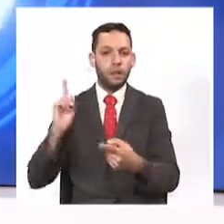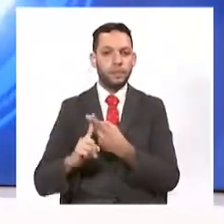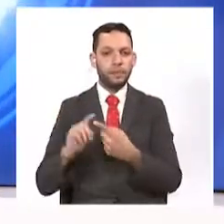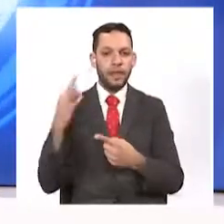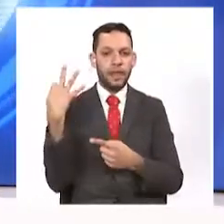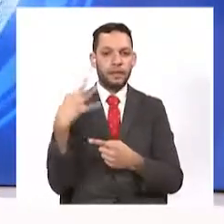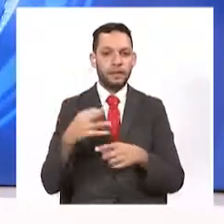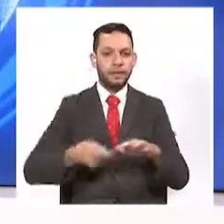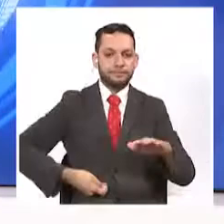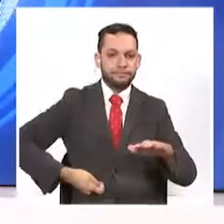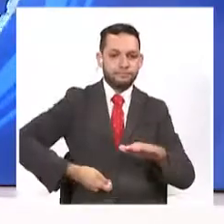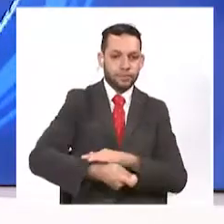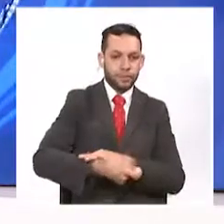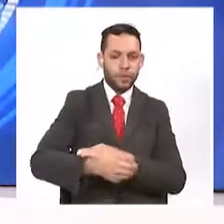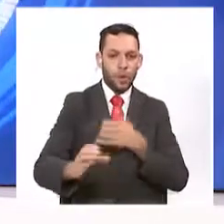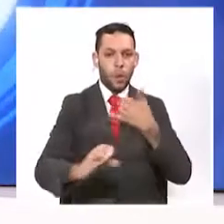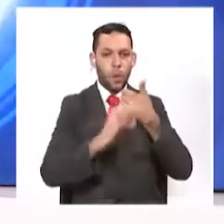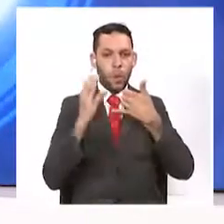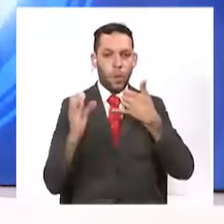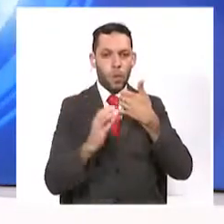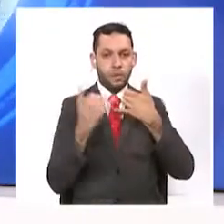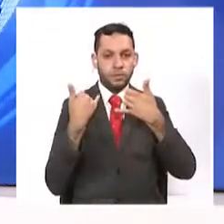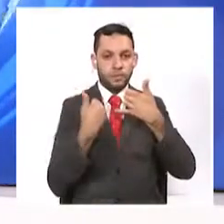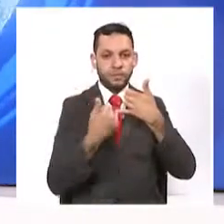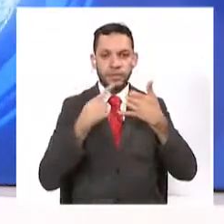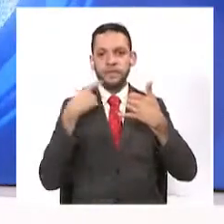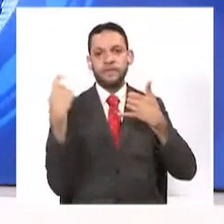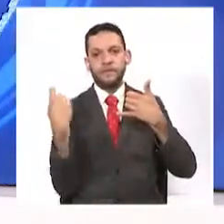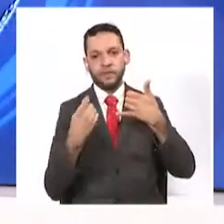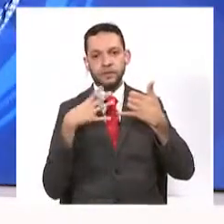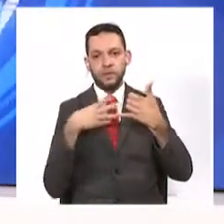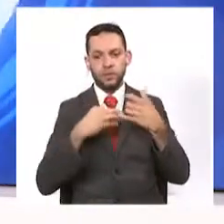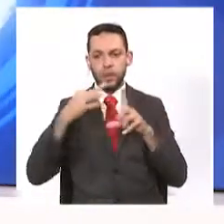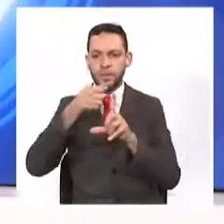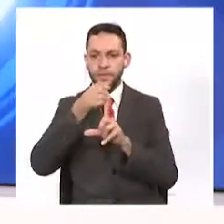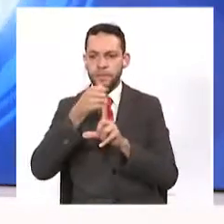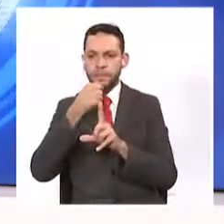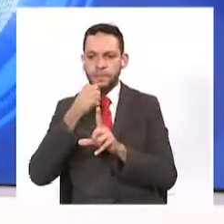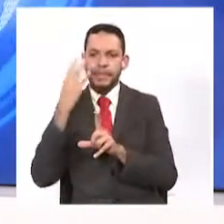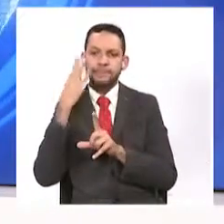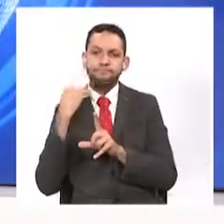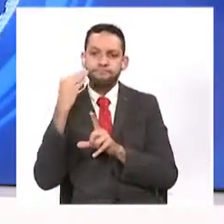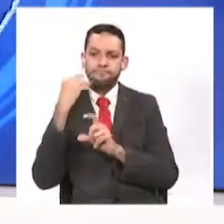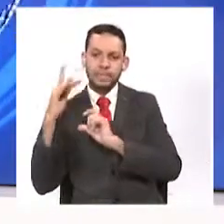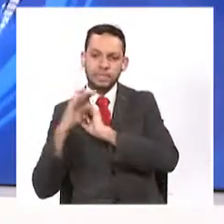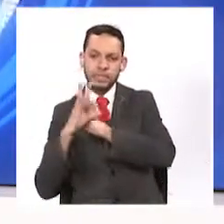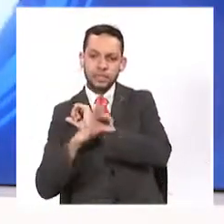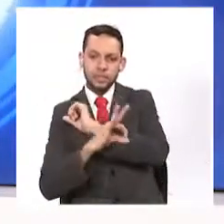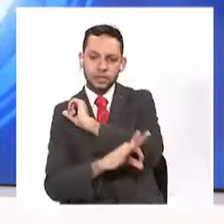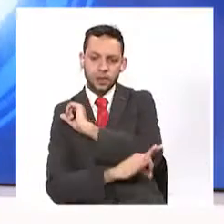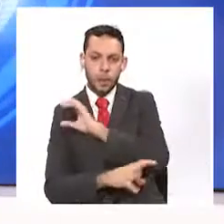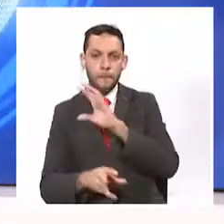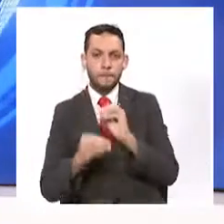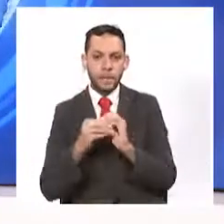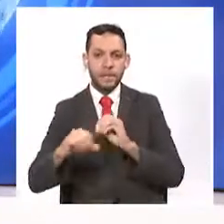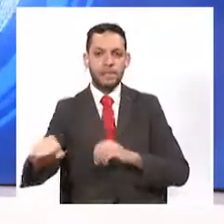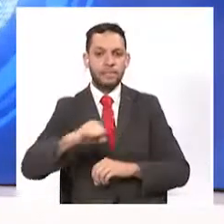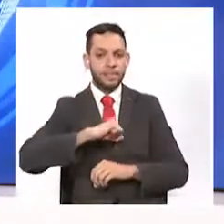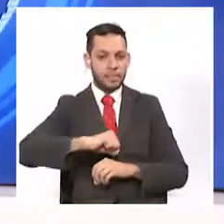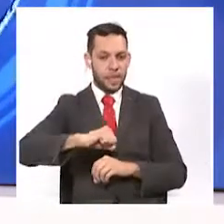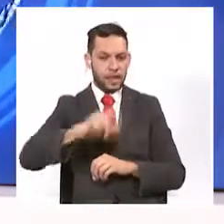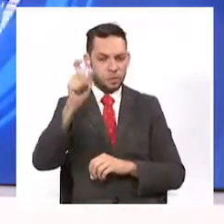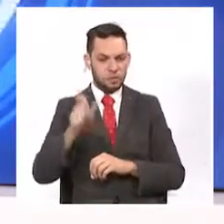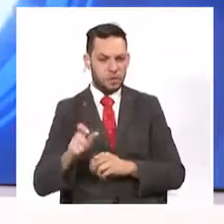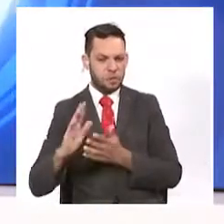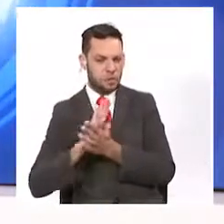feminicidios en Colombia, dos de ellos infantiles. Telecafé Noticias consultó con una experta en psicología y con un profesional en derecho penal para